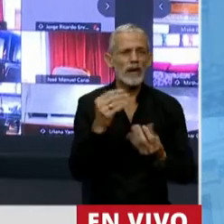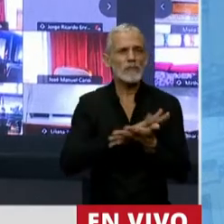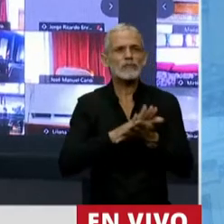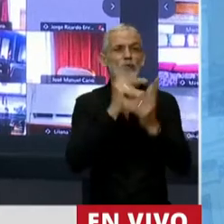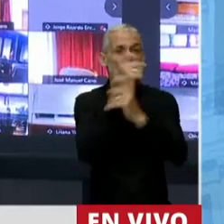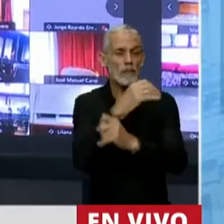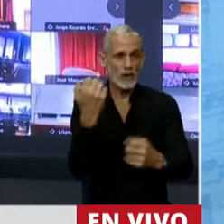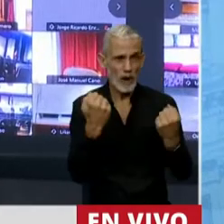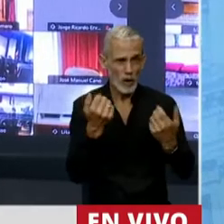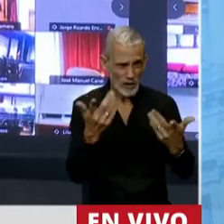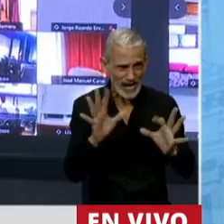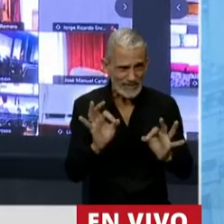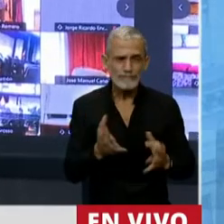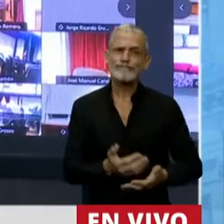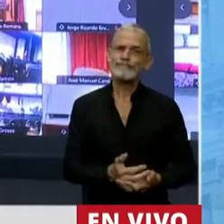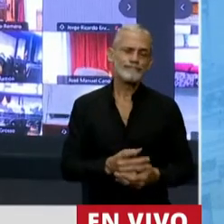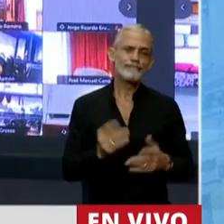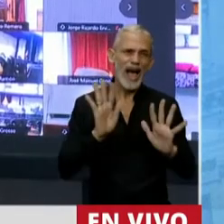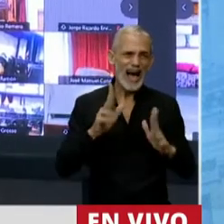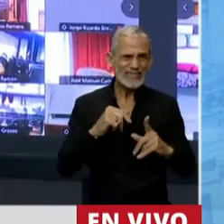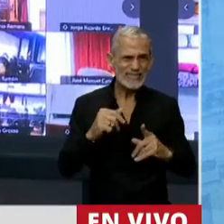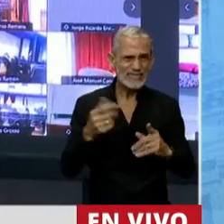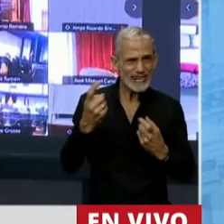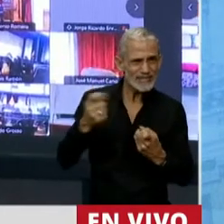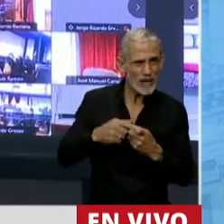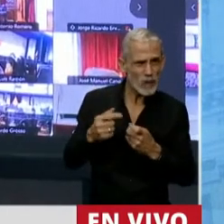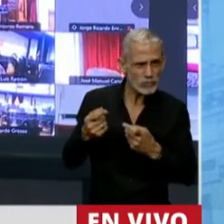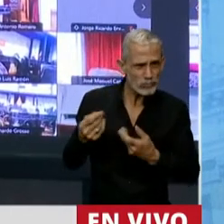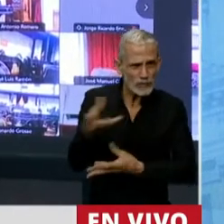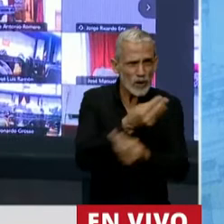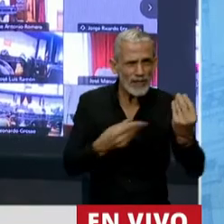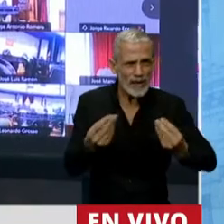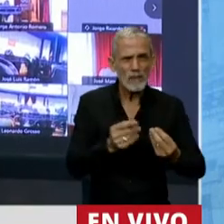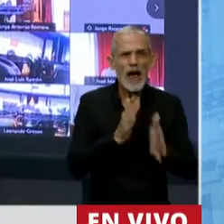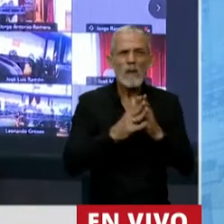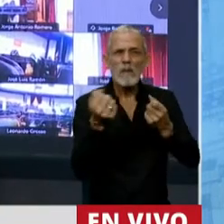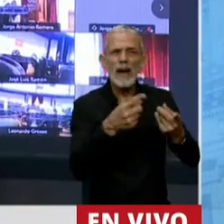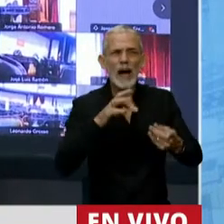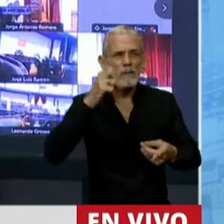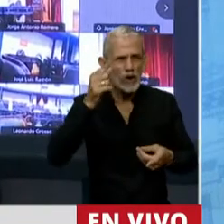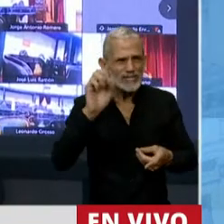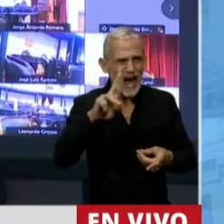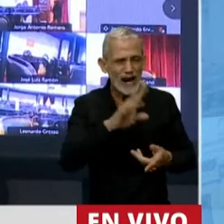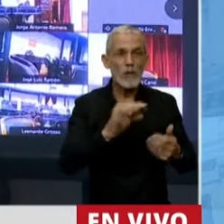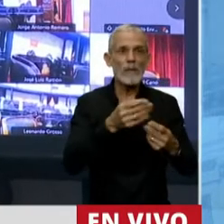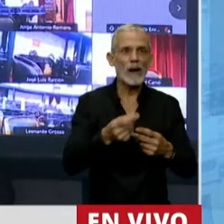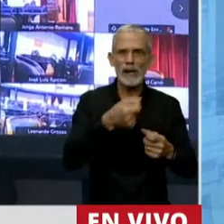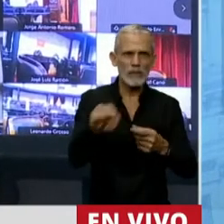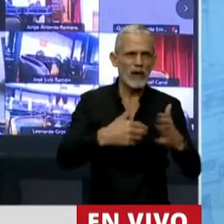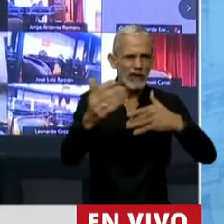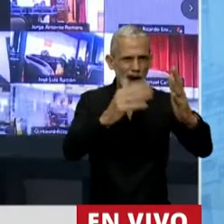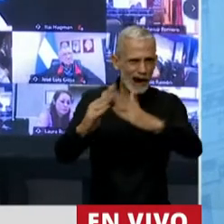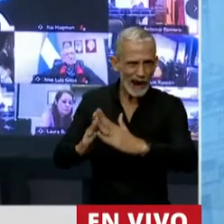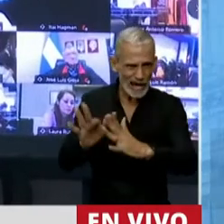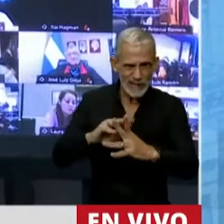problema donde estamos? ¿O vamos a depender de la solidaridad para las becas Progresar? ¿Para las platas de las viviendas?